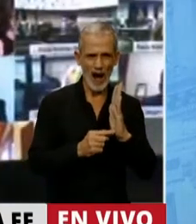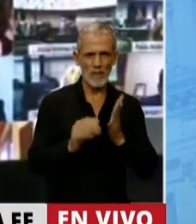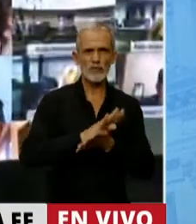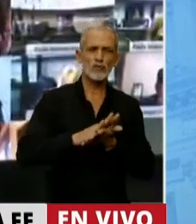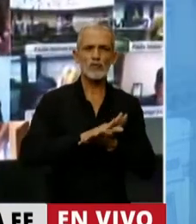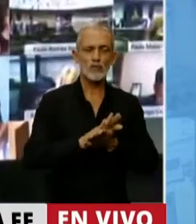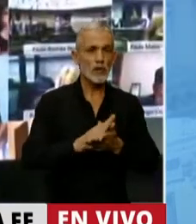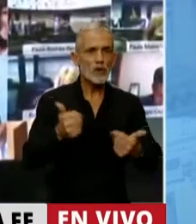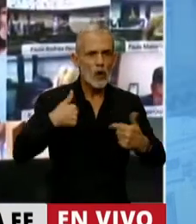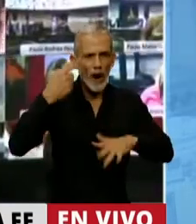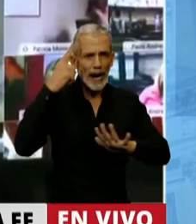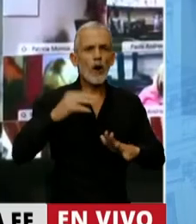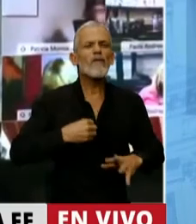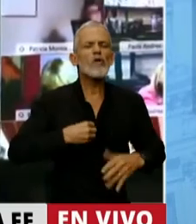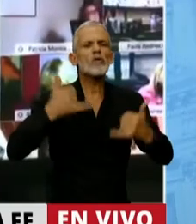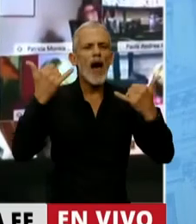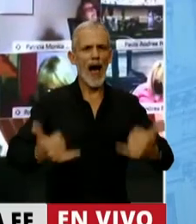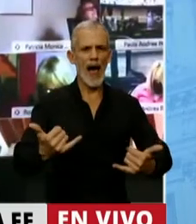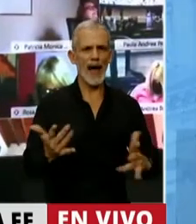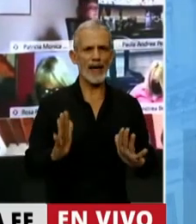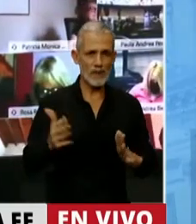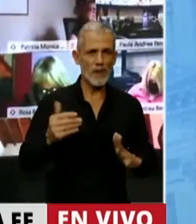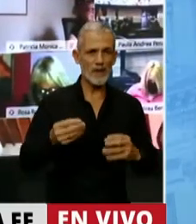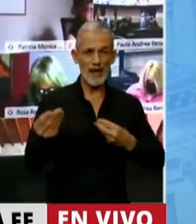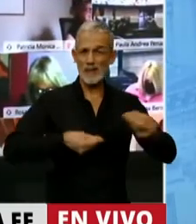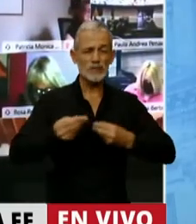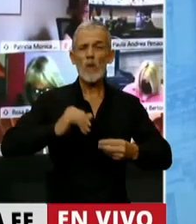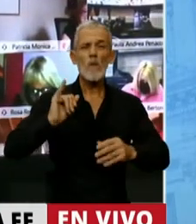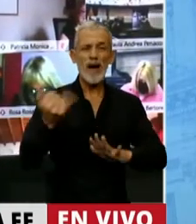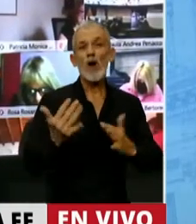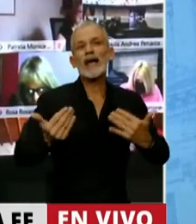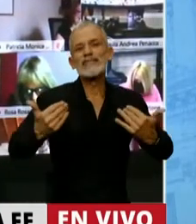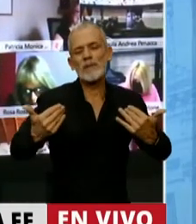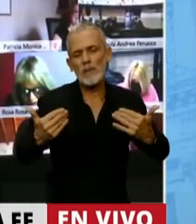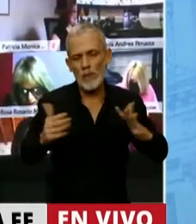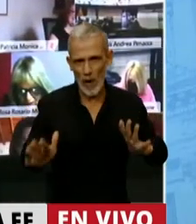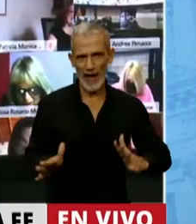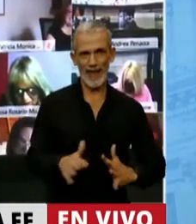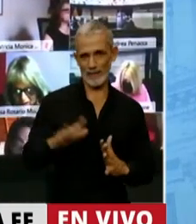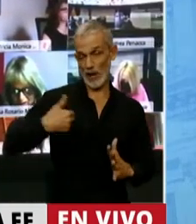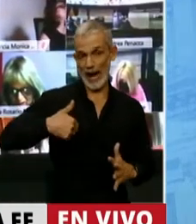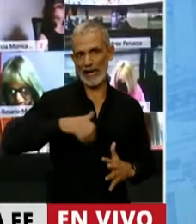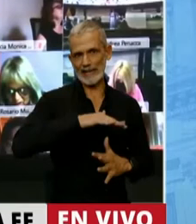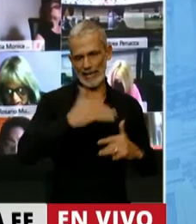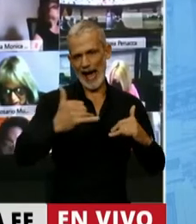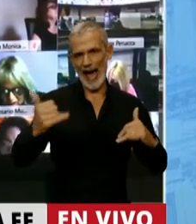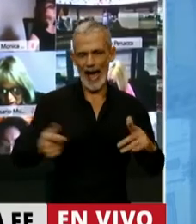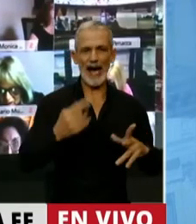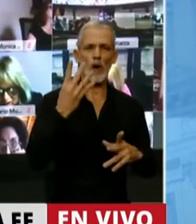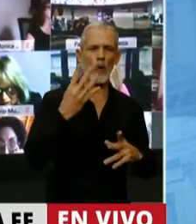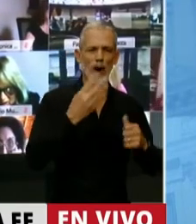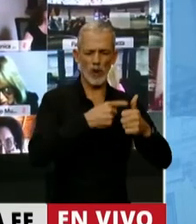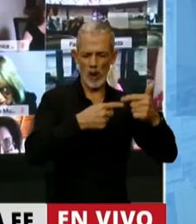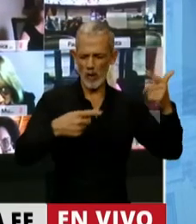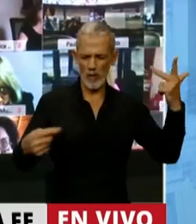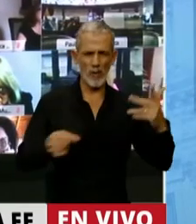está la buena fe y la buena voluntad de tener el mejor presupuesto posible. En una Argentina que tiene cuatro crisis